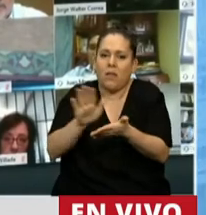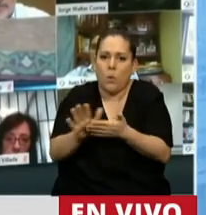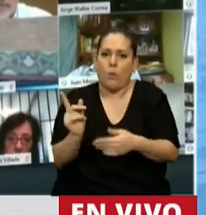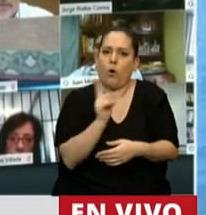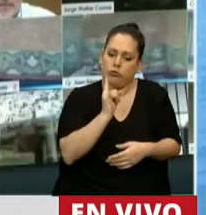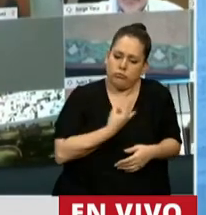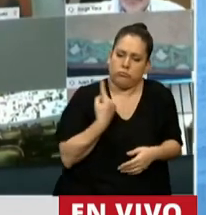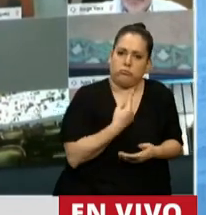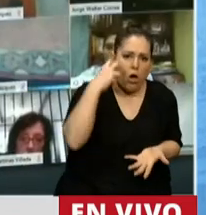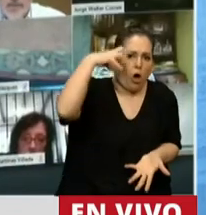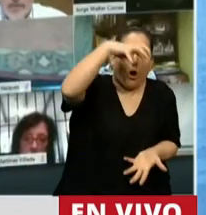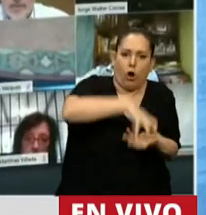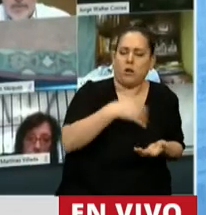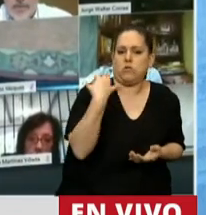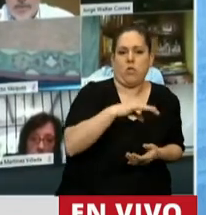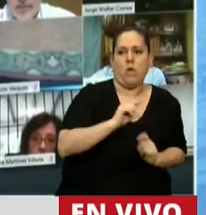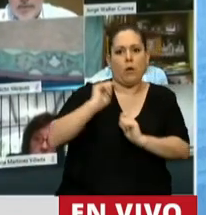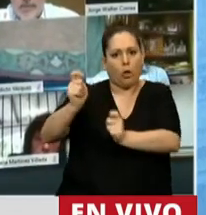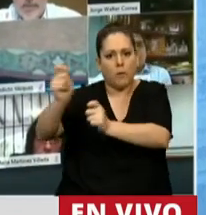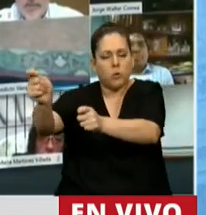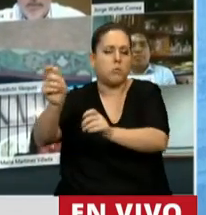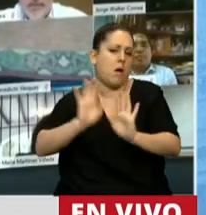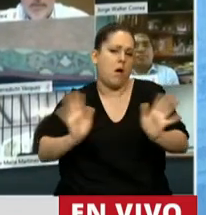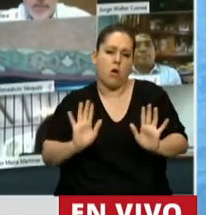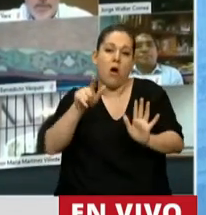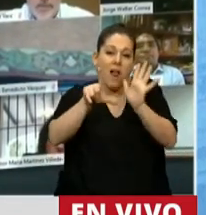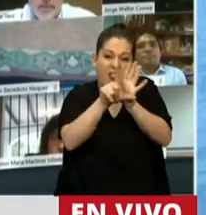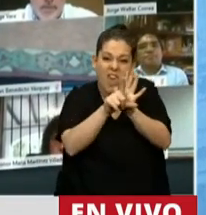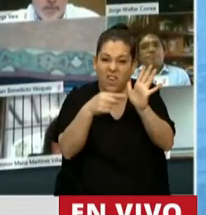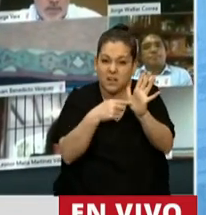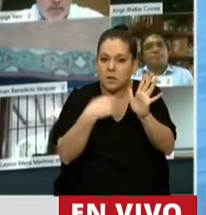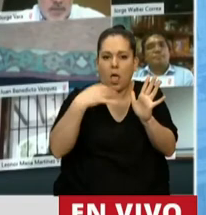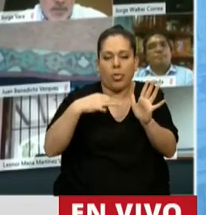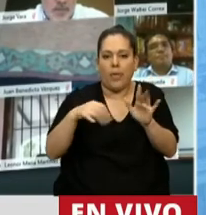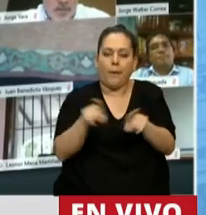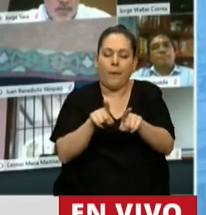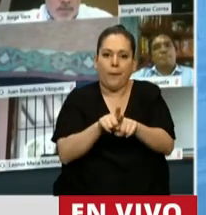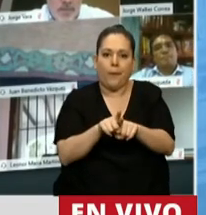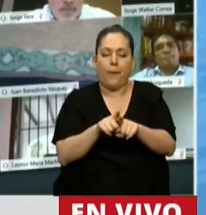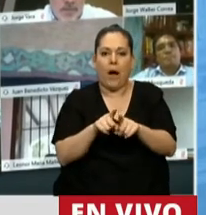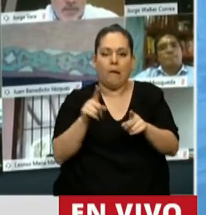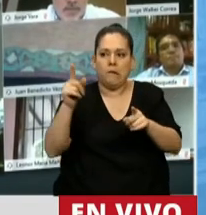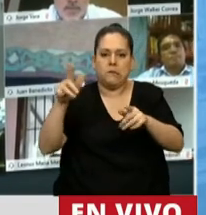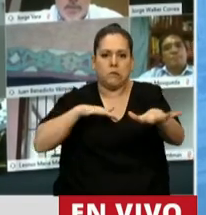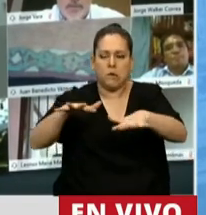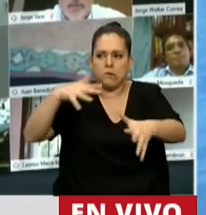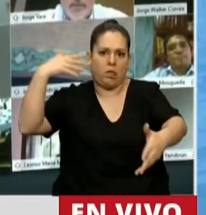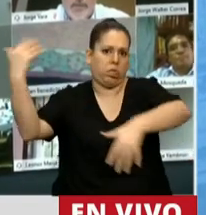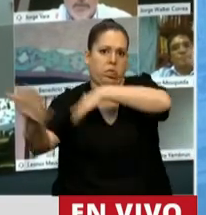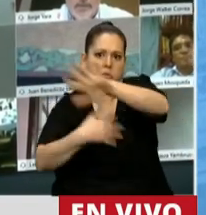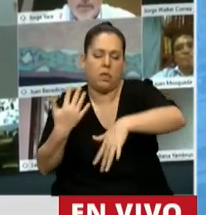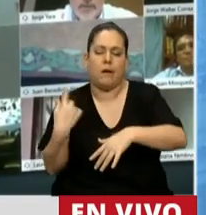sigamos delegando. Porque si no vamos a seguir tratando leyes como esta, que es la que hay que andar tirándole agua al incendio de